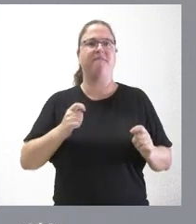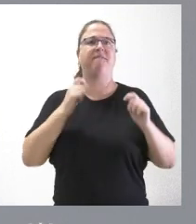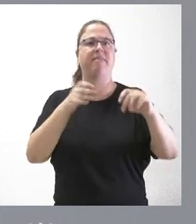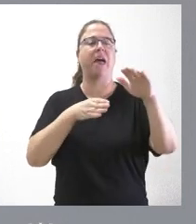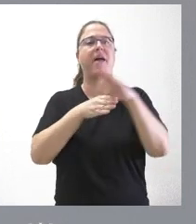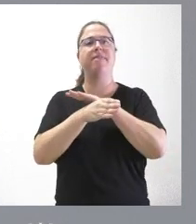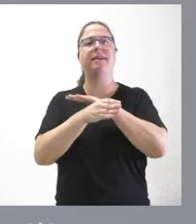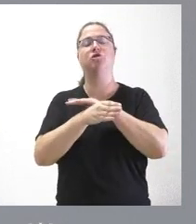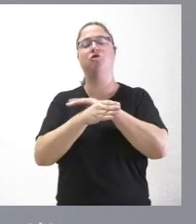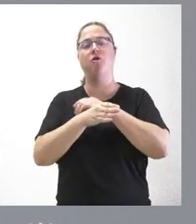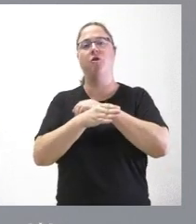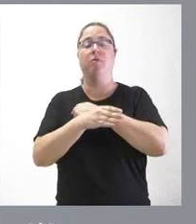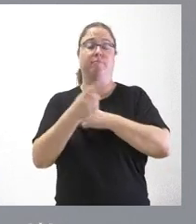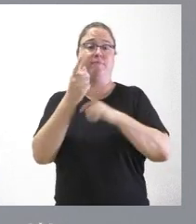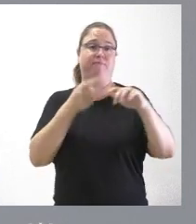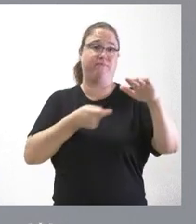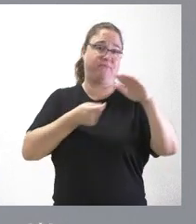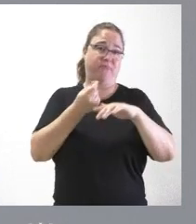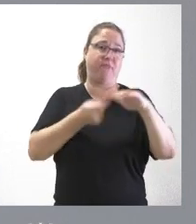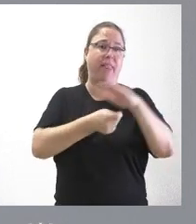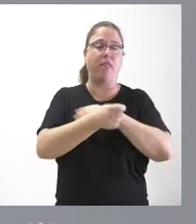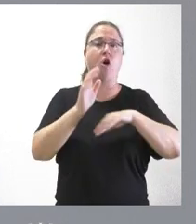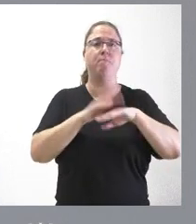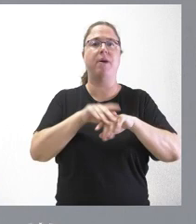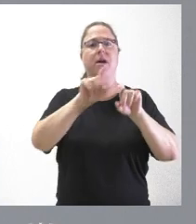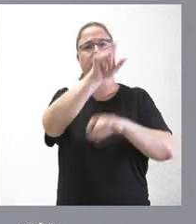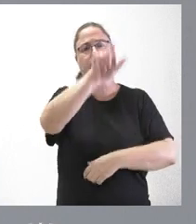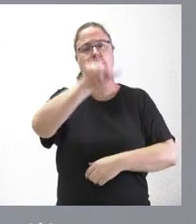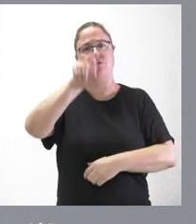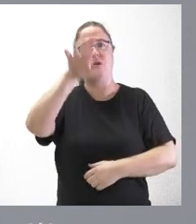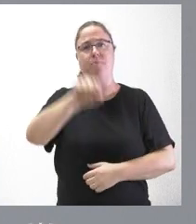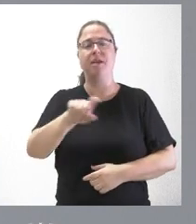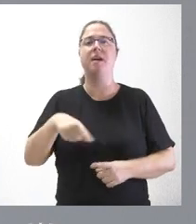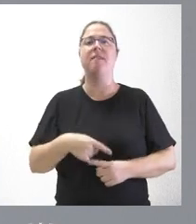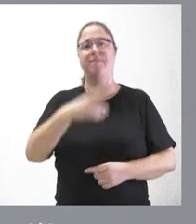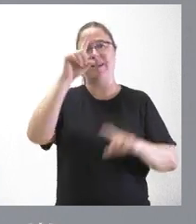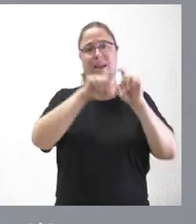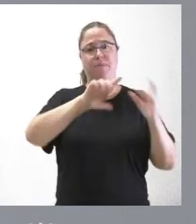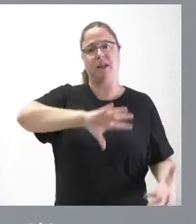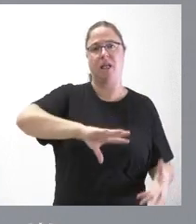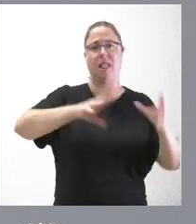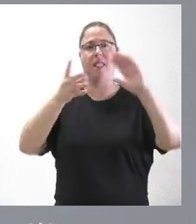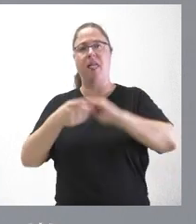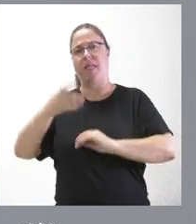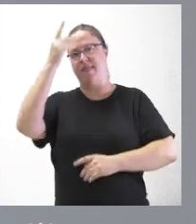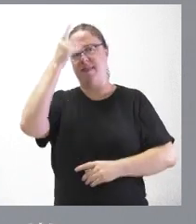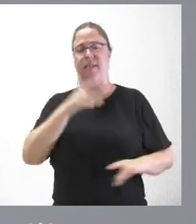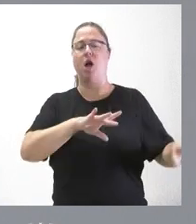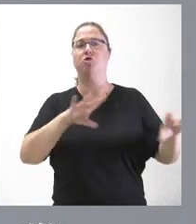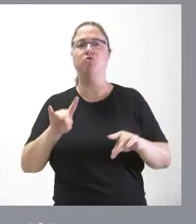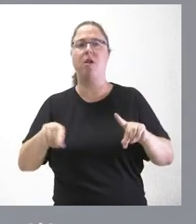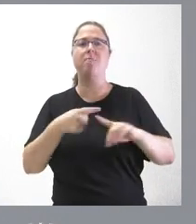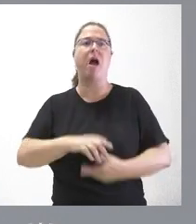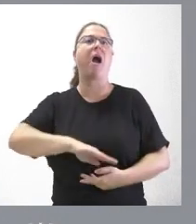financiación por parte de los ciudadanos, mejorando el acceso a las empresas, a la digitalización, la innovación, a suelo industrial y, en definitiva, a la